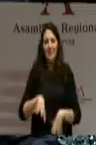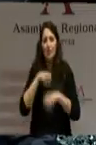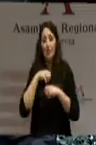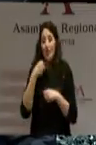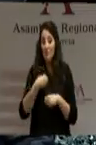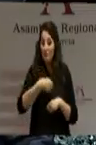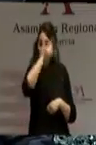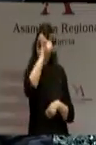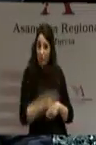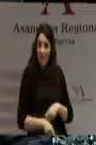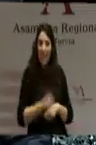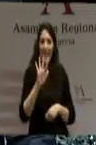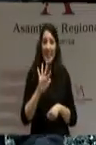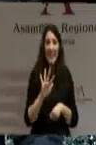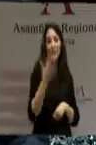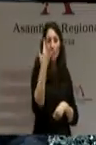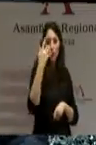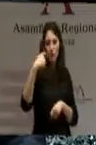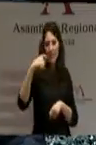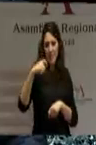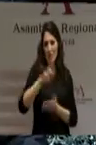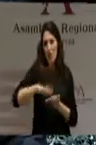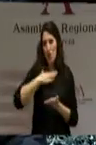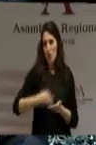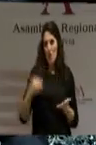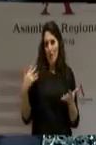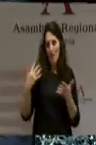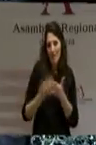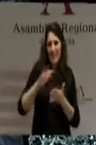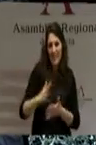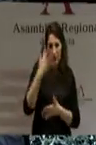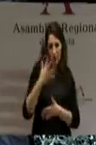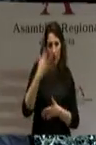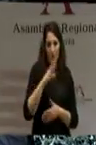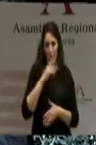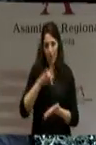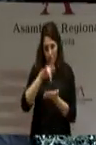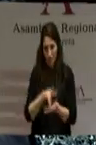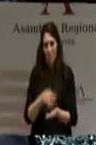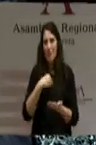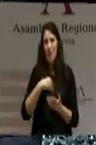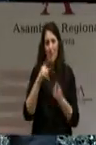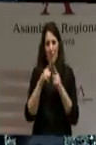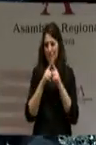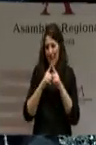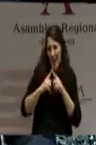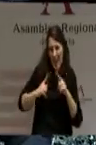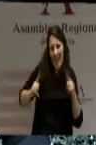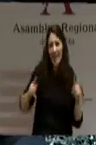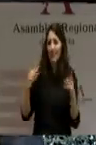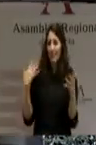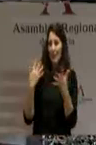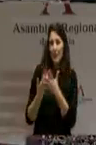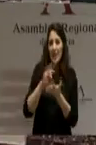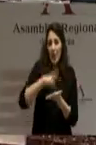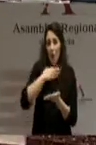el quinto presidente de la Comunidad Autónoma de Murcia, tras el periodo presidencial más largo y más próspero que ha vivido